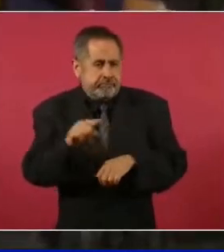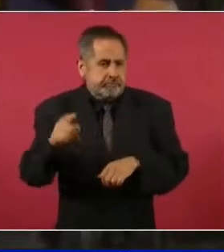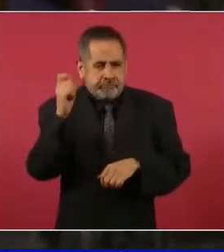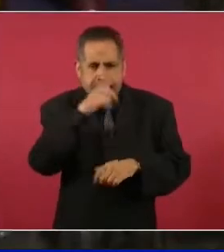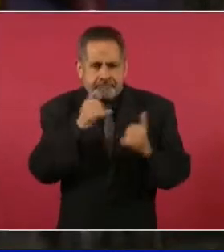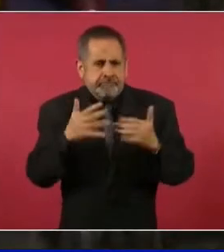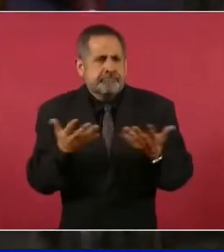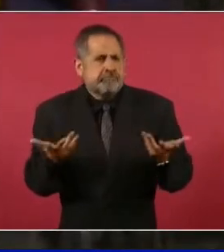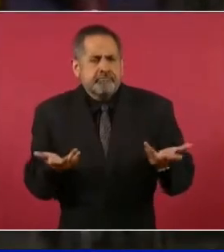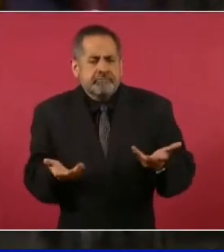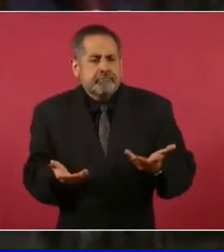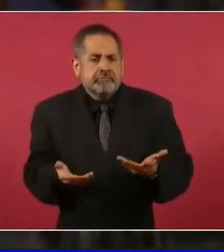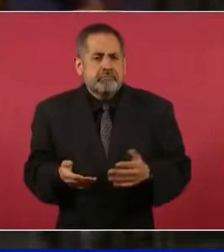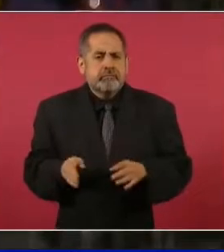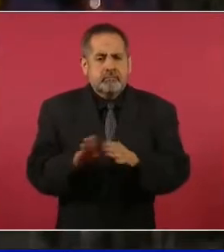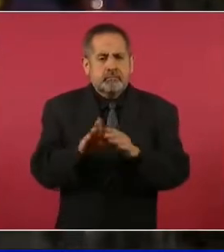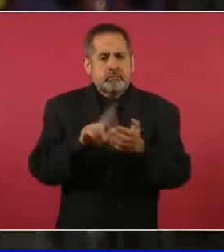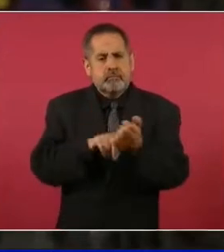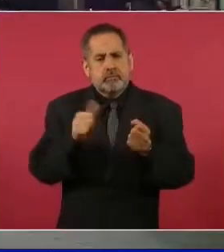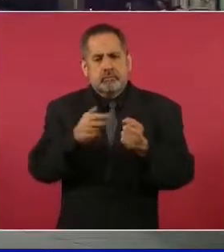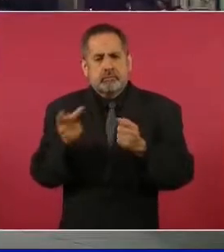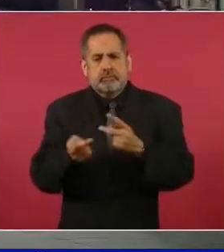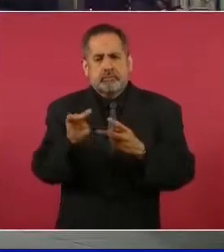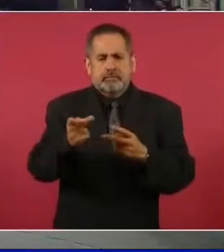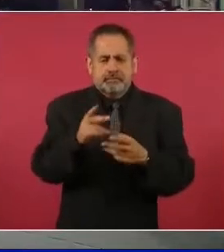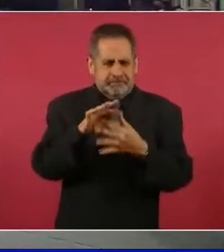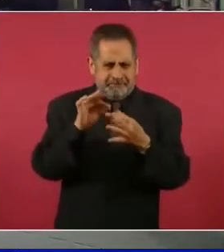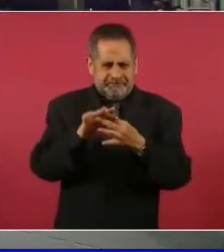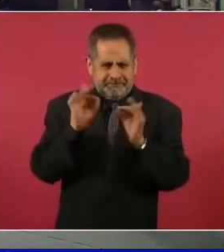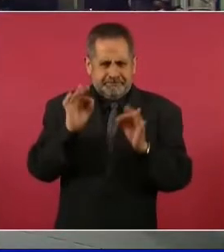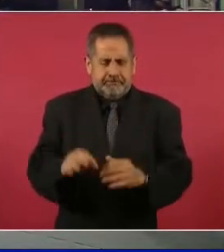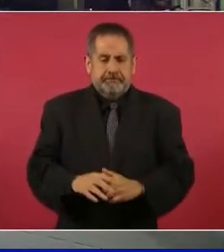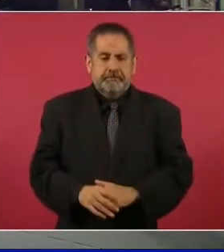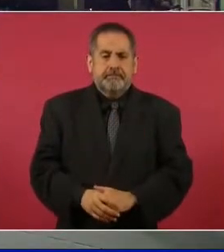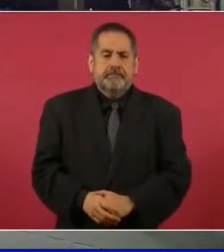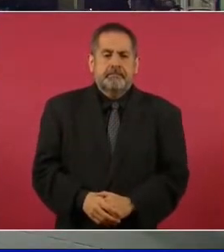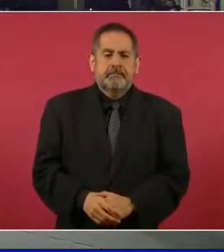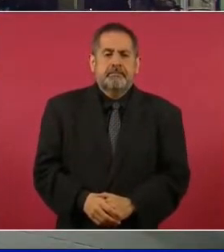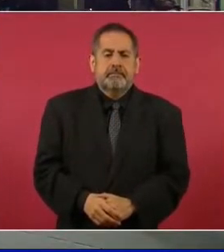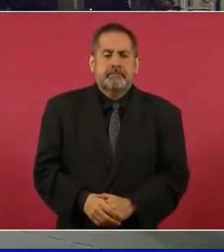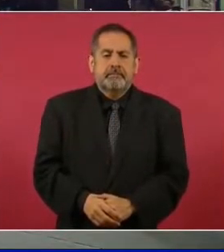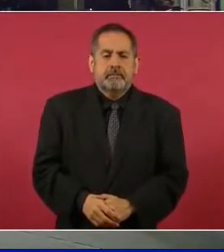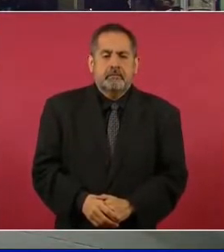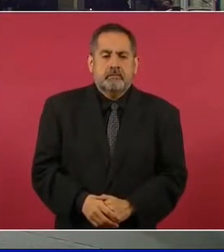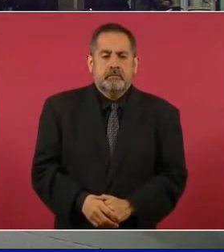Y bueno, también ahorita otra precisión en torno a este asunto. Bueno,